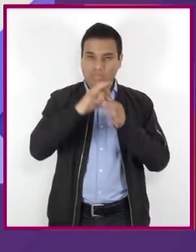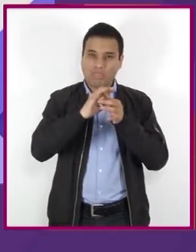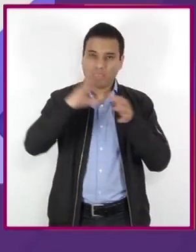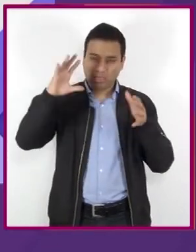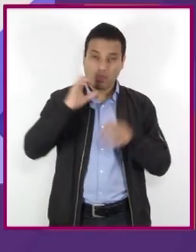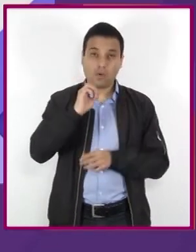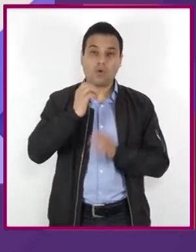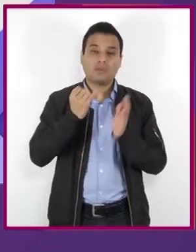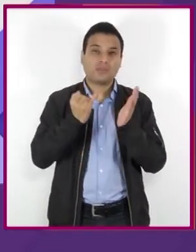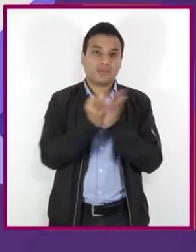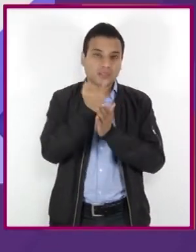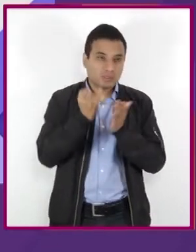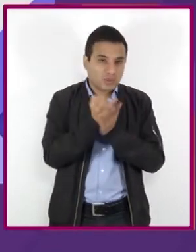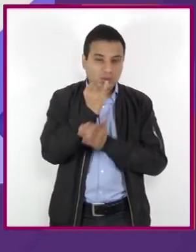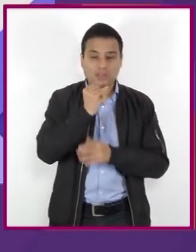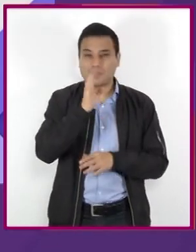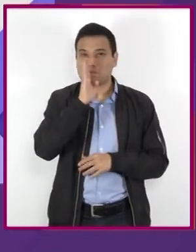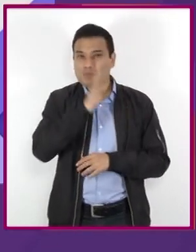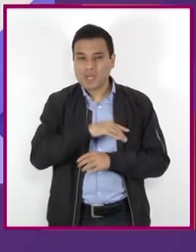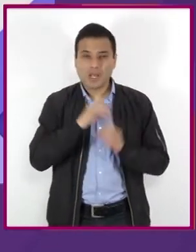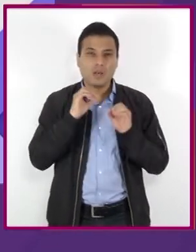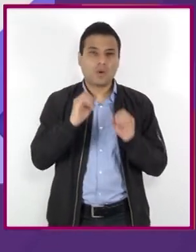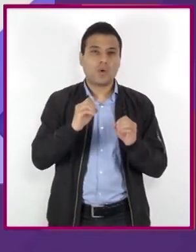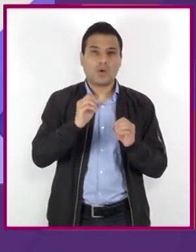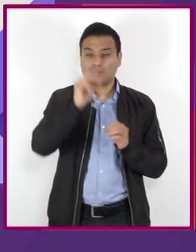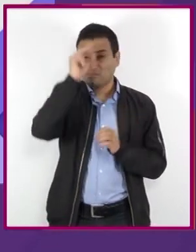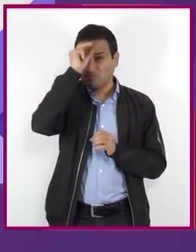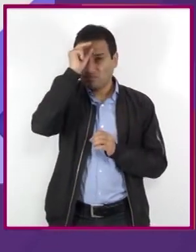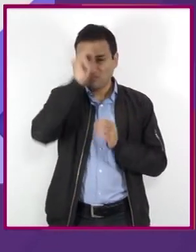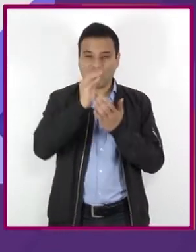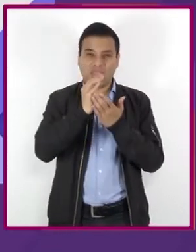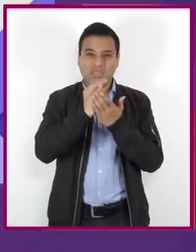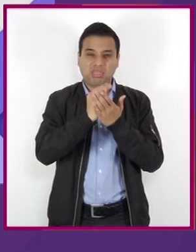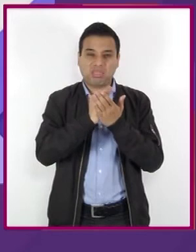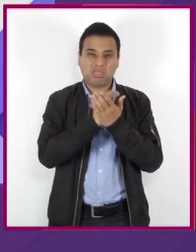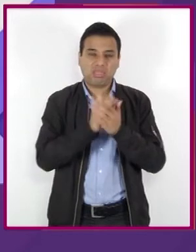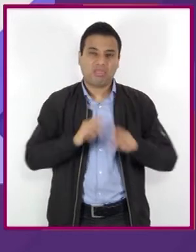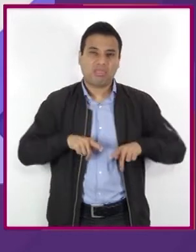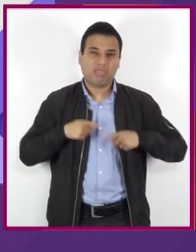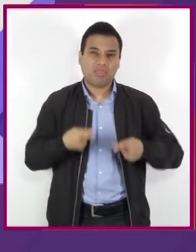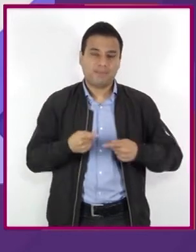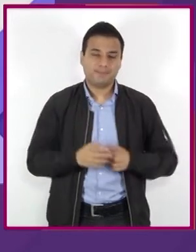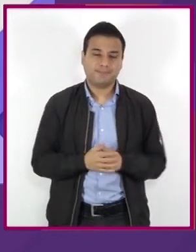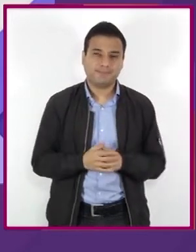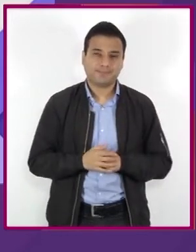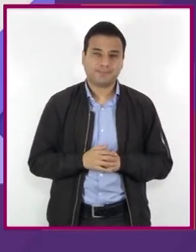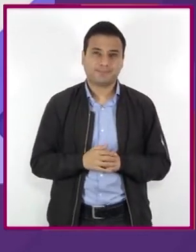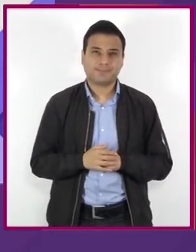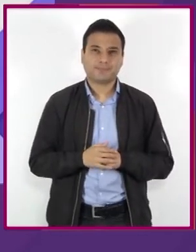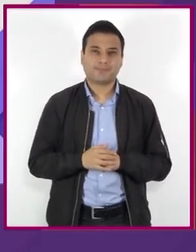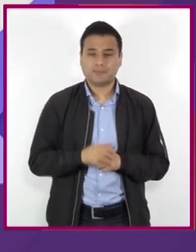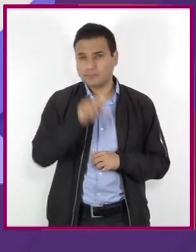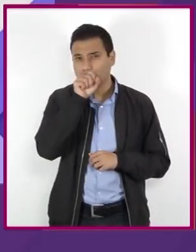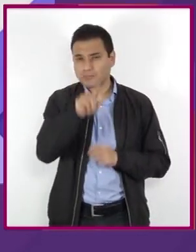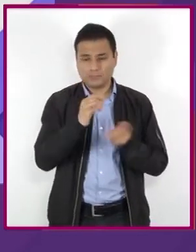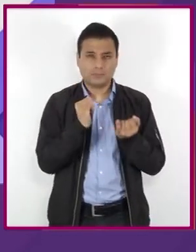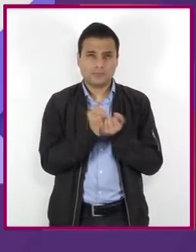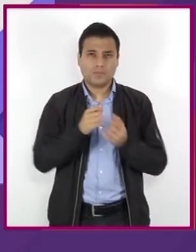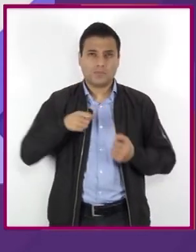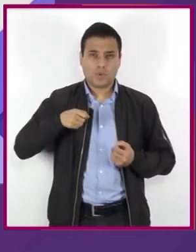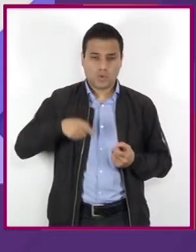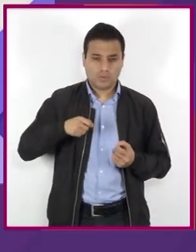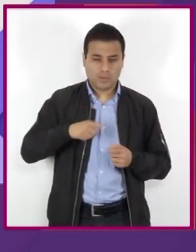de decisiones, se reduce el coeficiente intelectual, lo que provoca un deterioro en la inteligencia. Provoca daños hormonales,